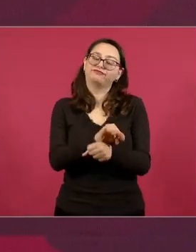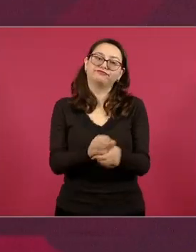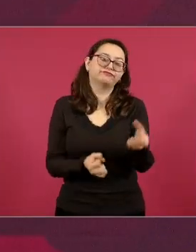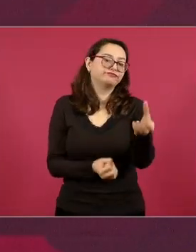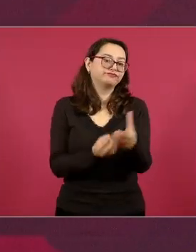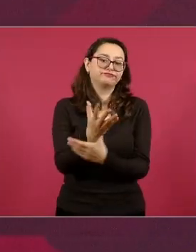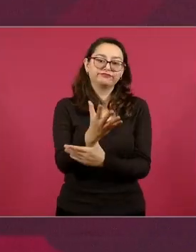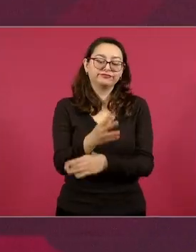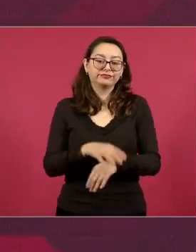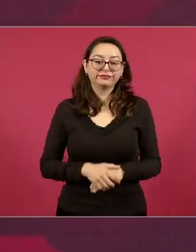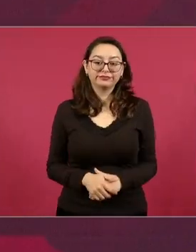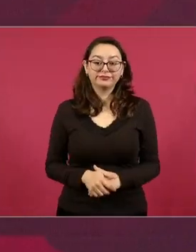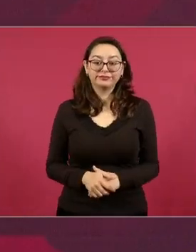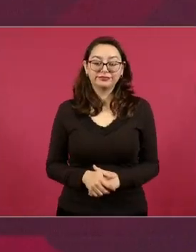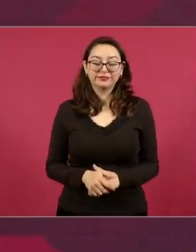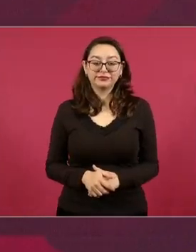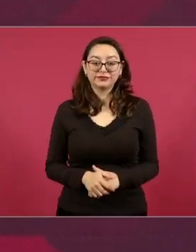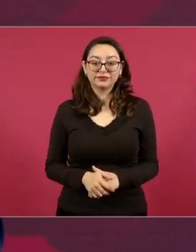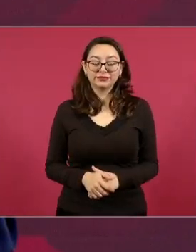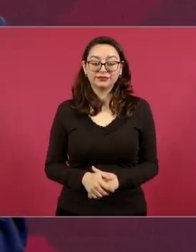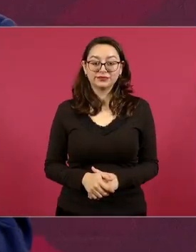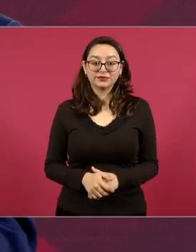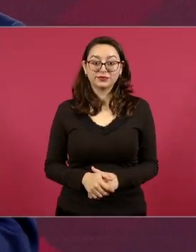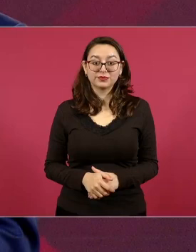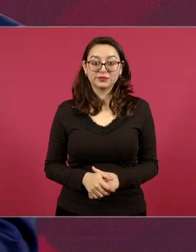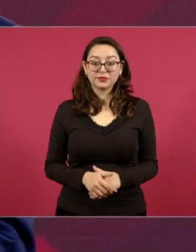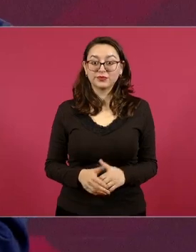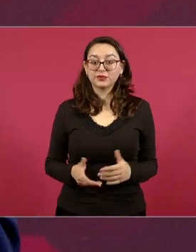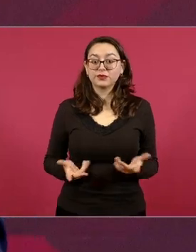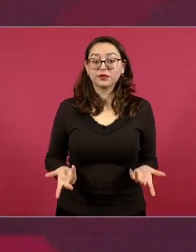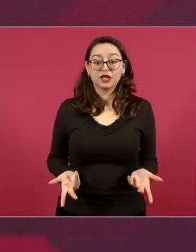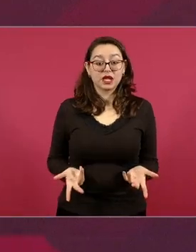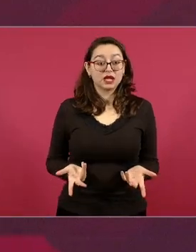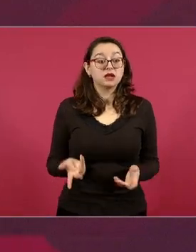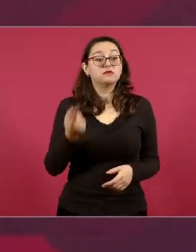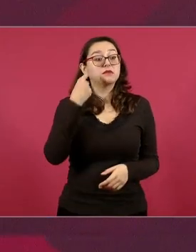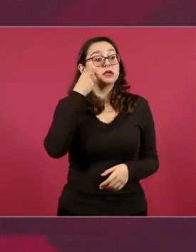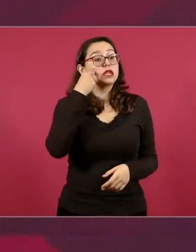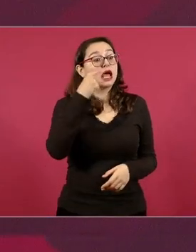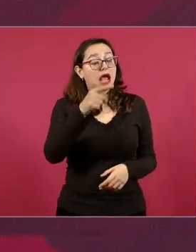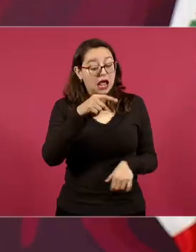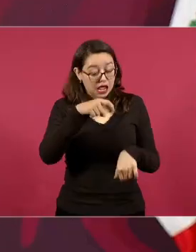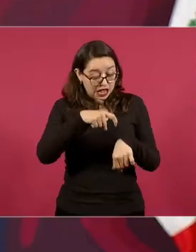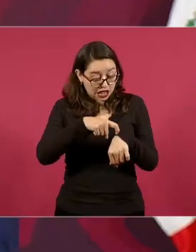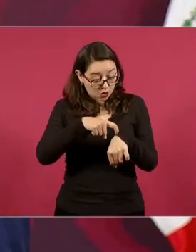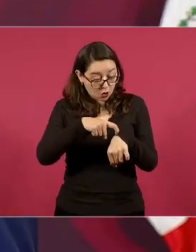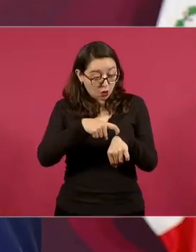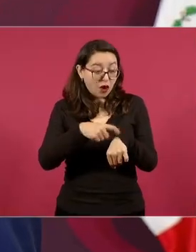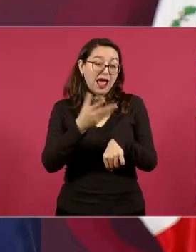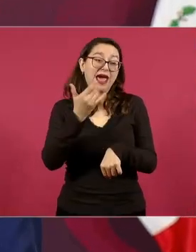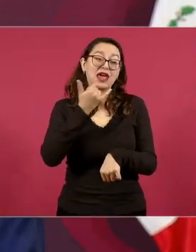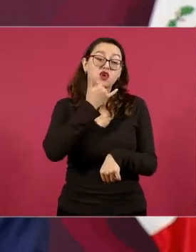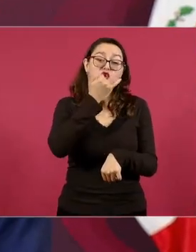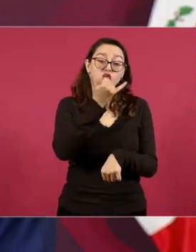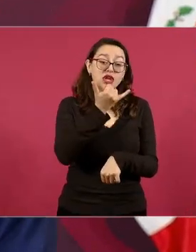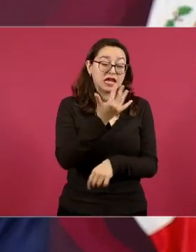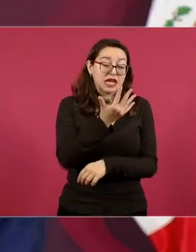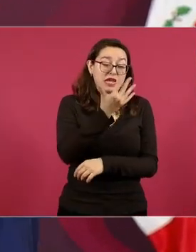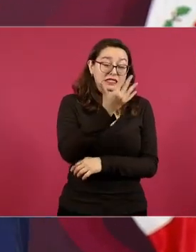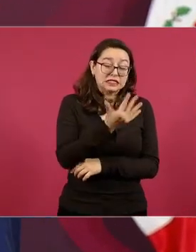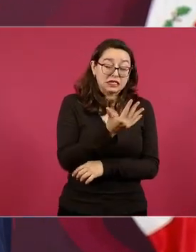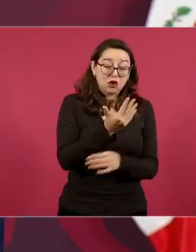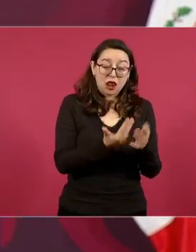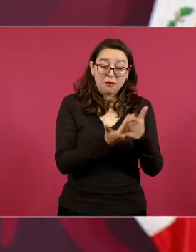no fue a las cinco treinta y cinco de la mañana sino a las seis